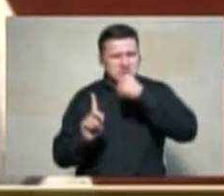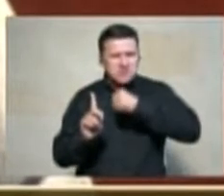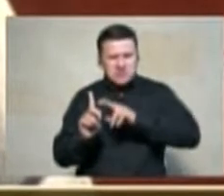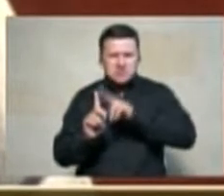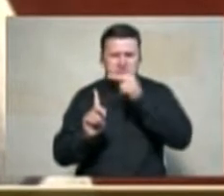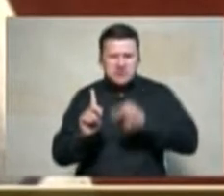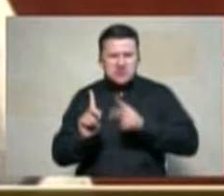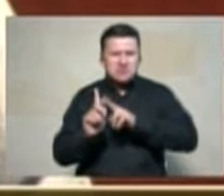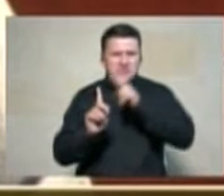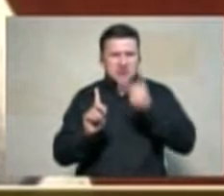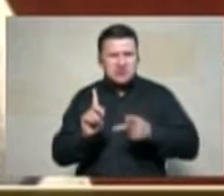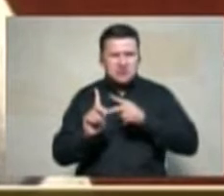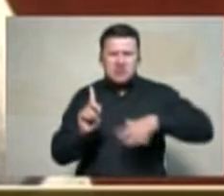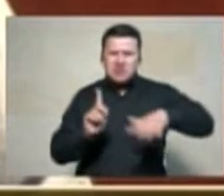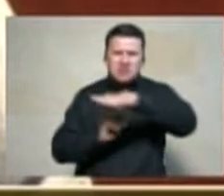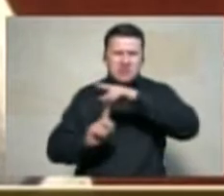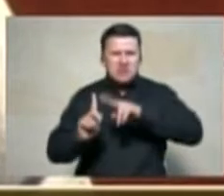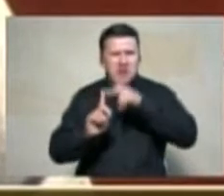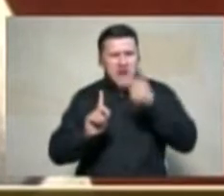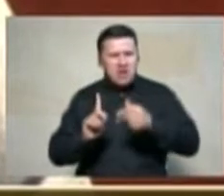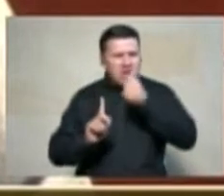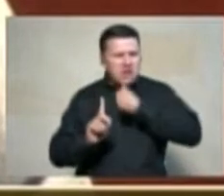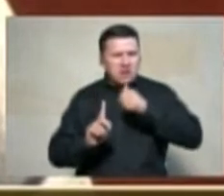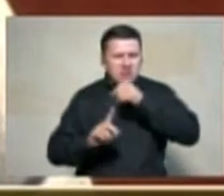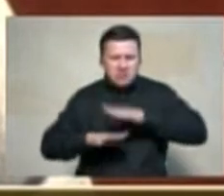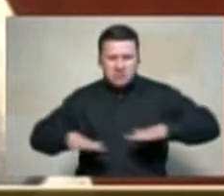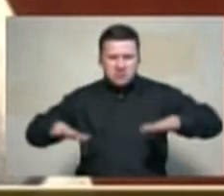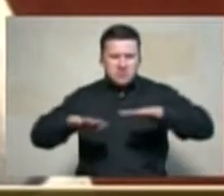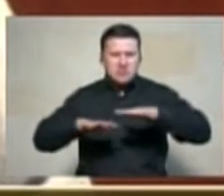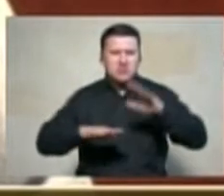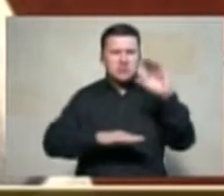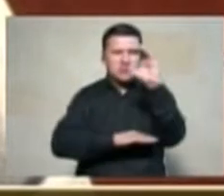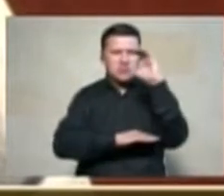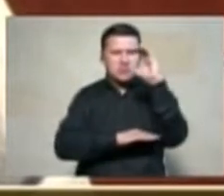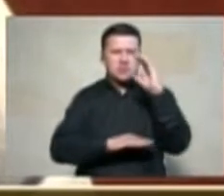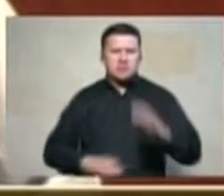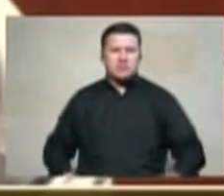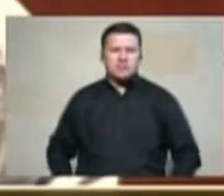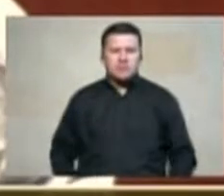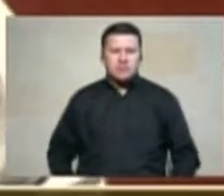hoy en nuestro campo en nuestro campo colombiano